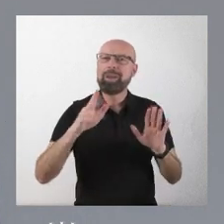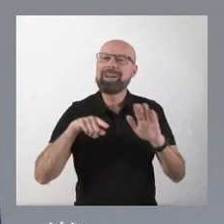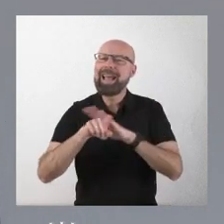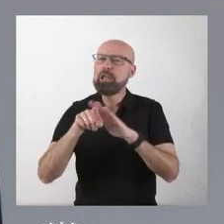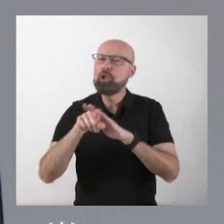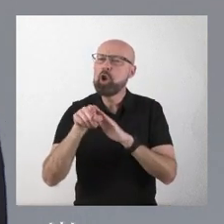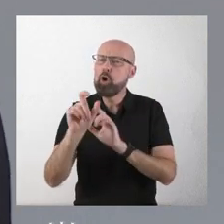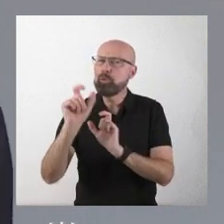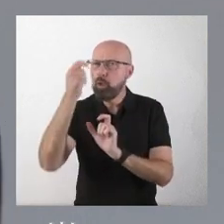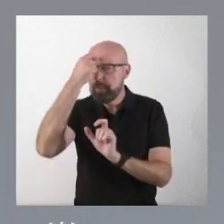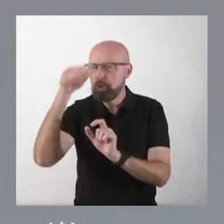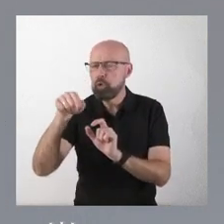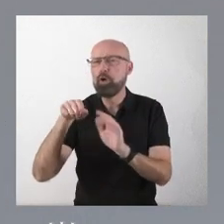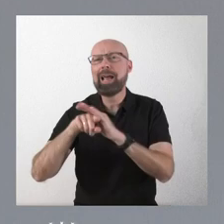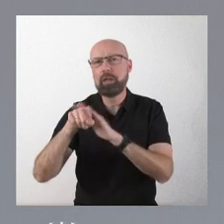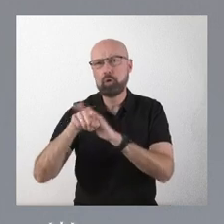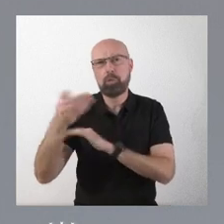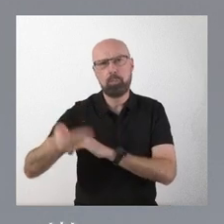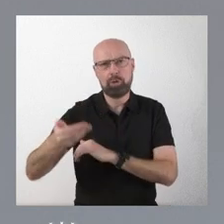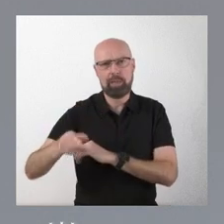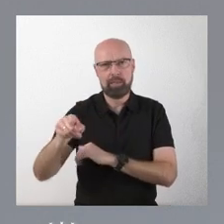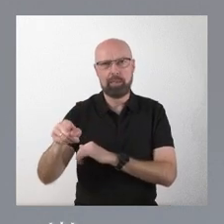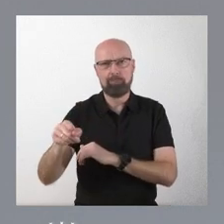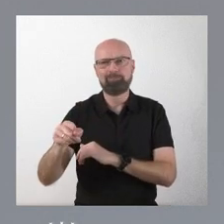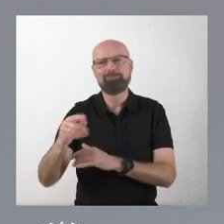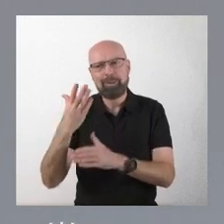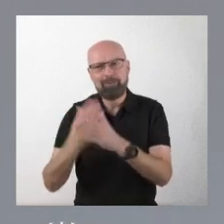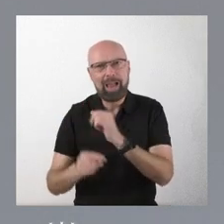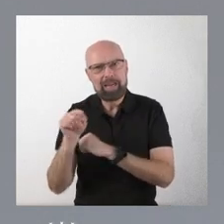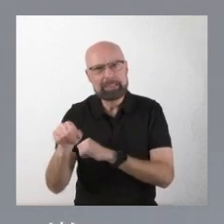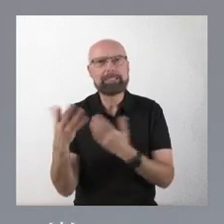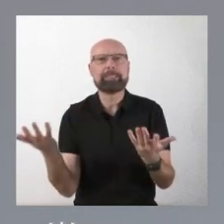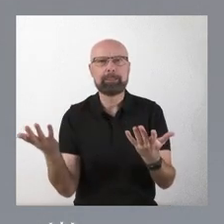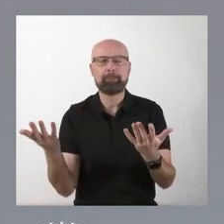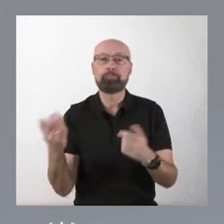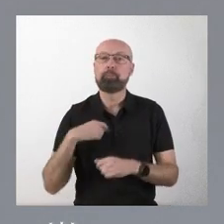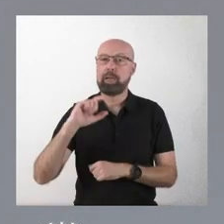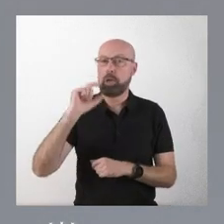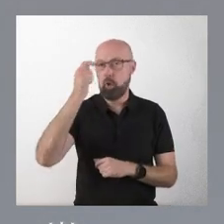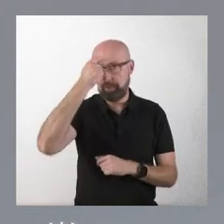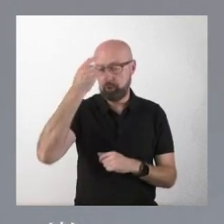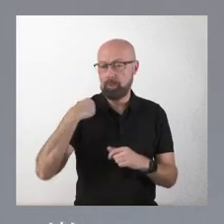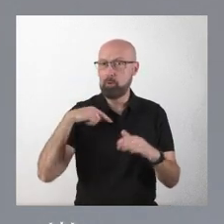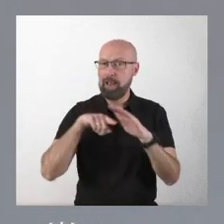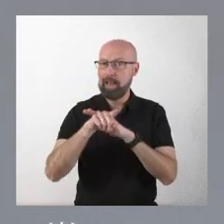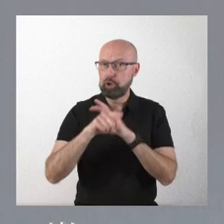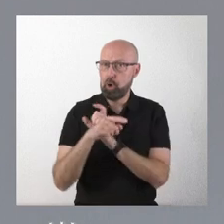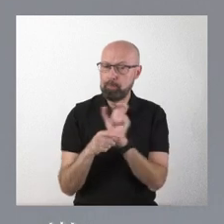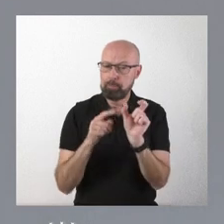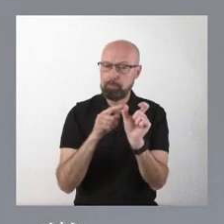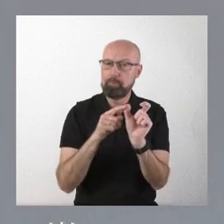este es un concepto capital. La gestión es una palabra que reúne cuatro